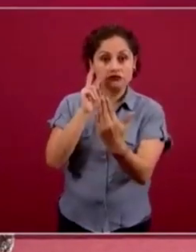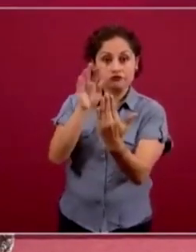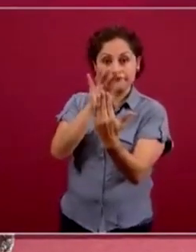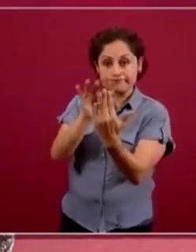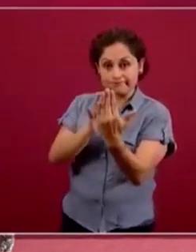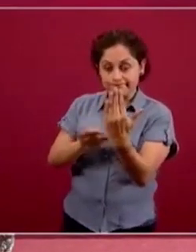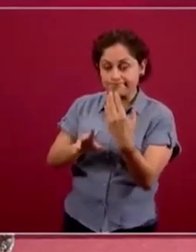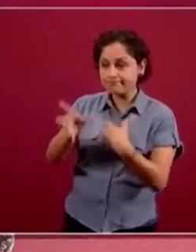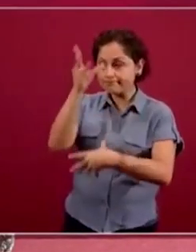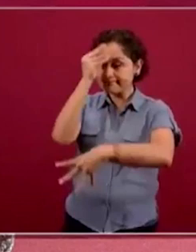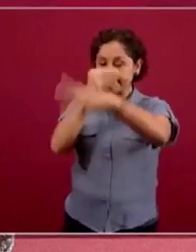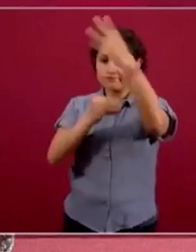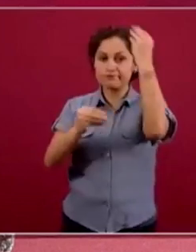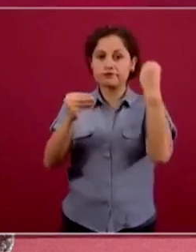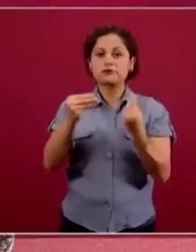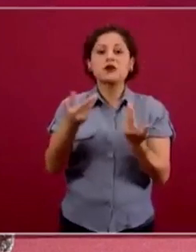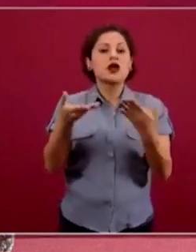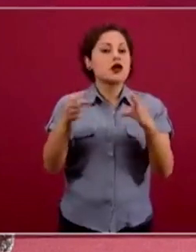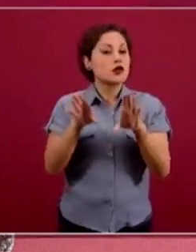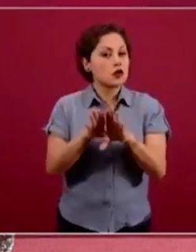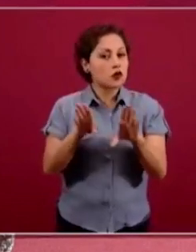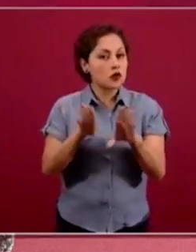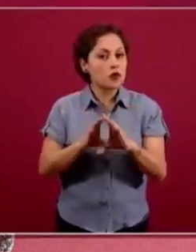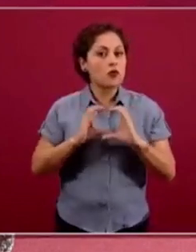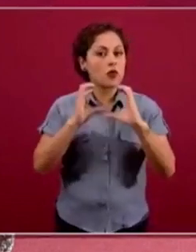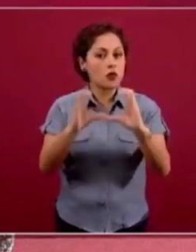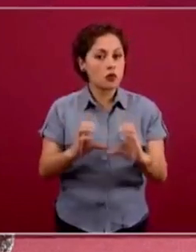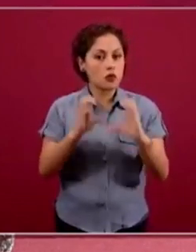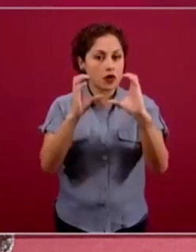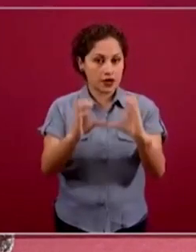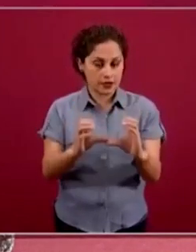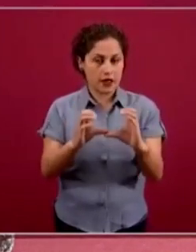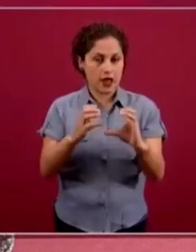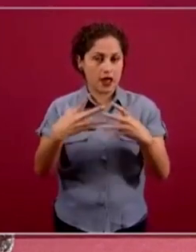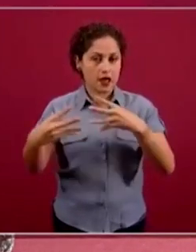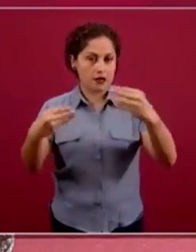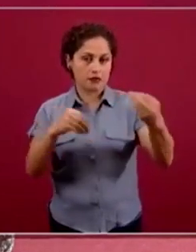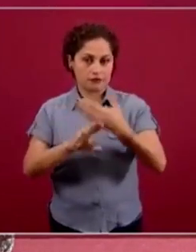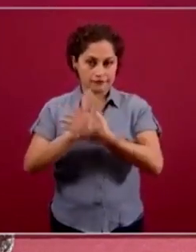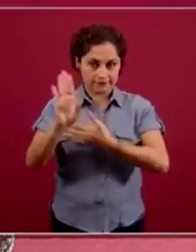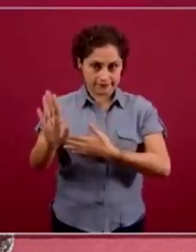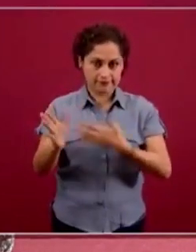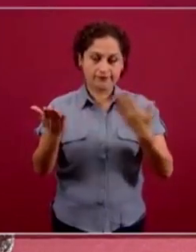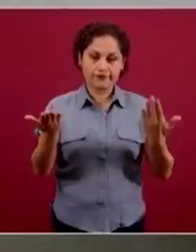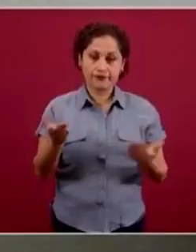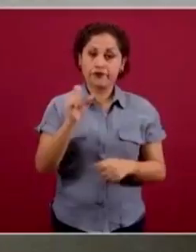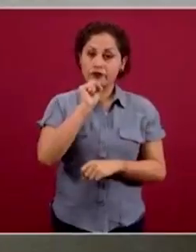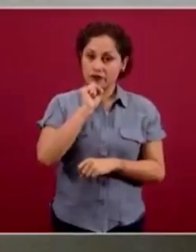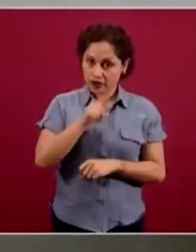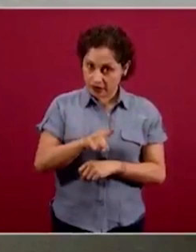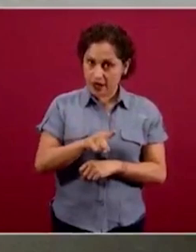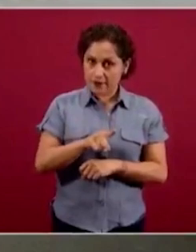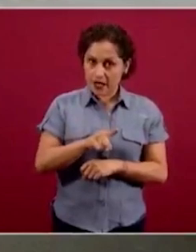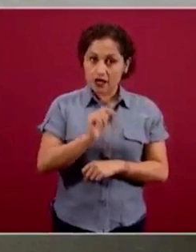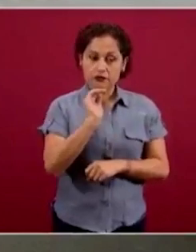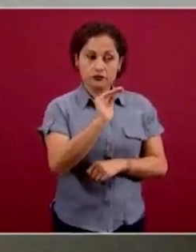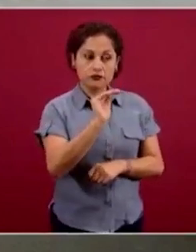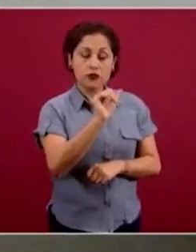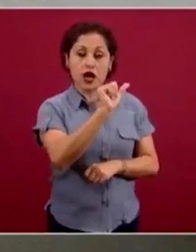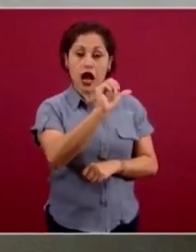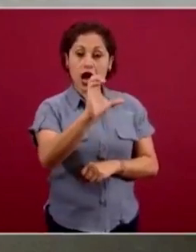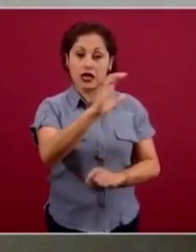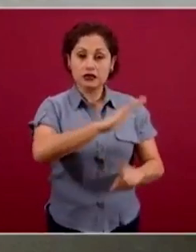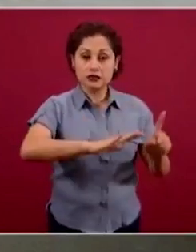epidemia COVID-19, con organizaciones de la sociedad civil, con